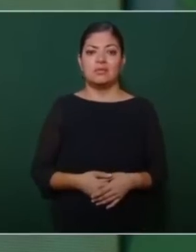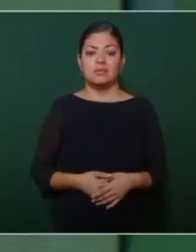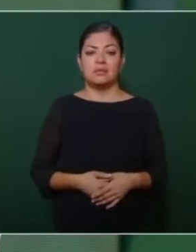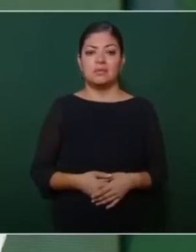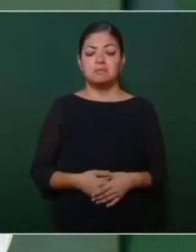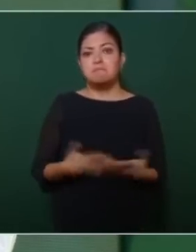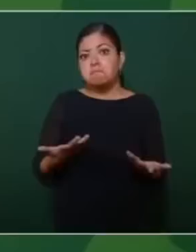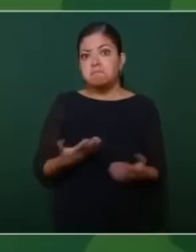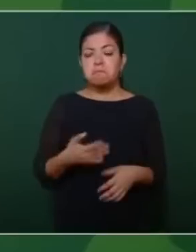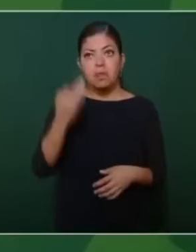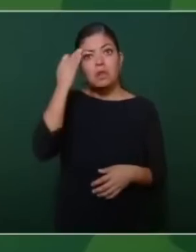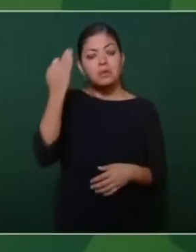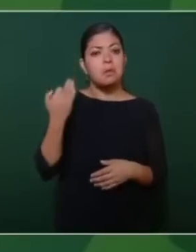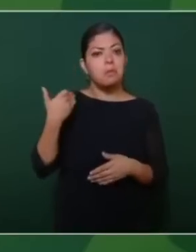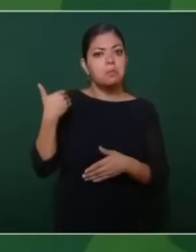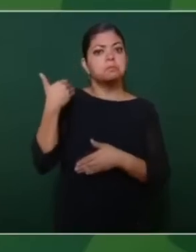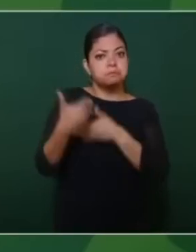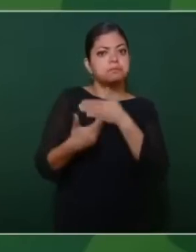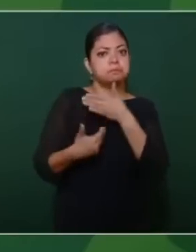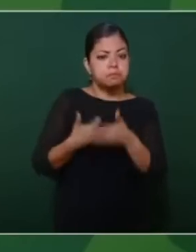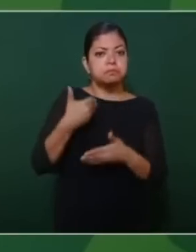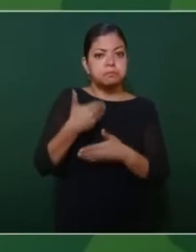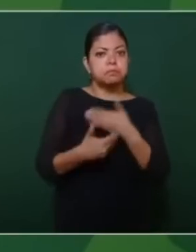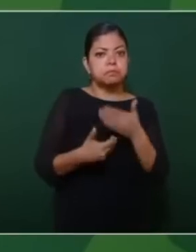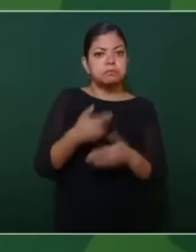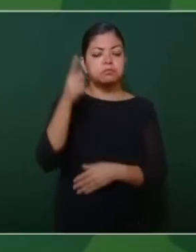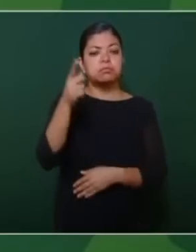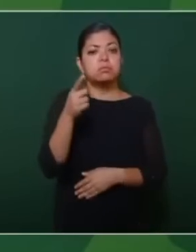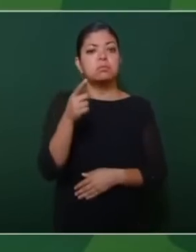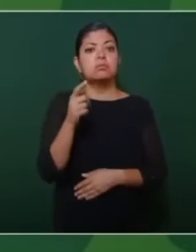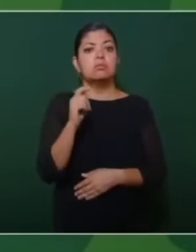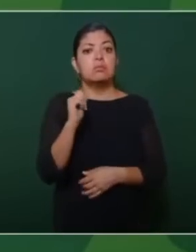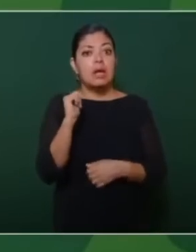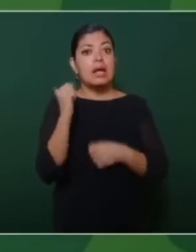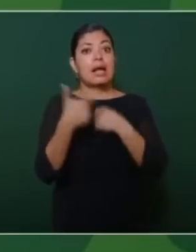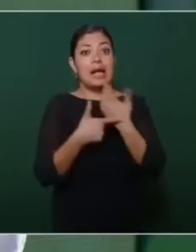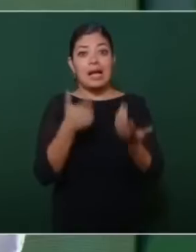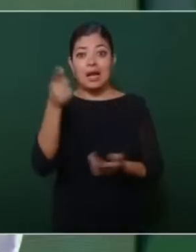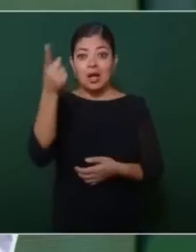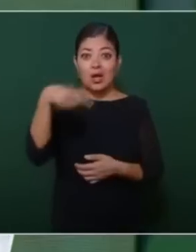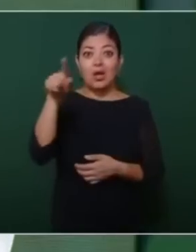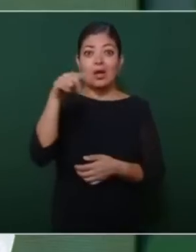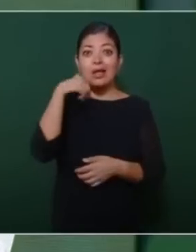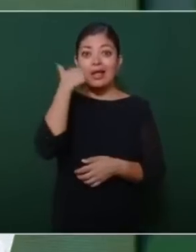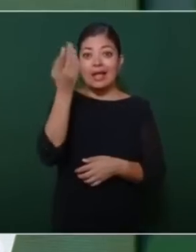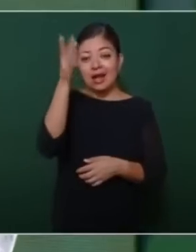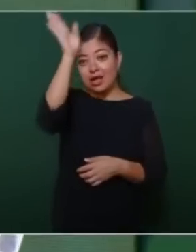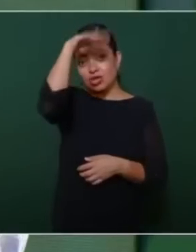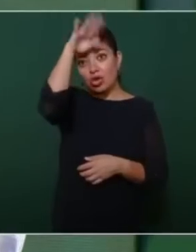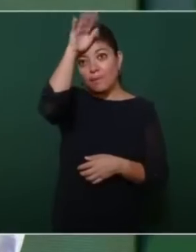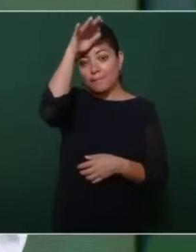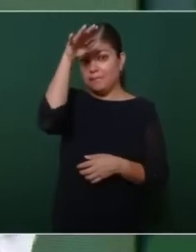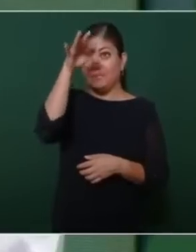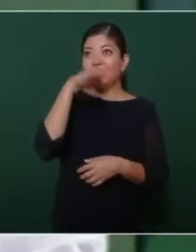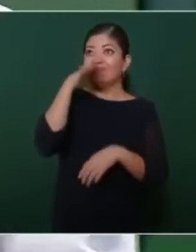Pasó el tiempo, ellos no querían informarle al presidente Trump porque